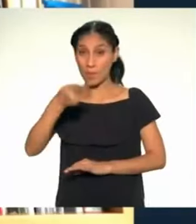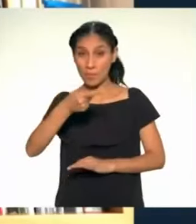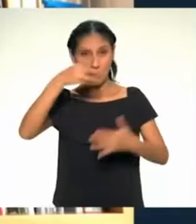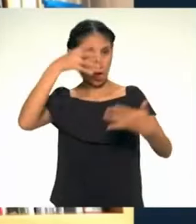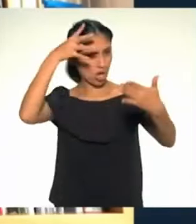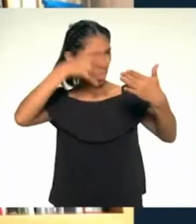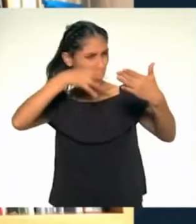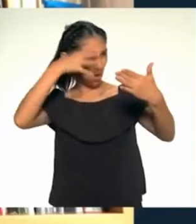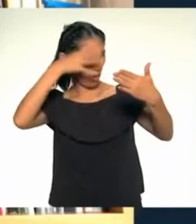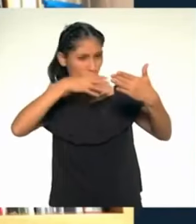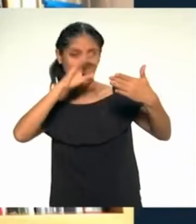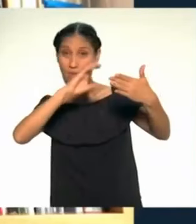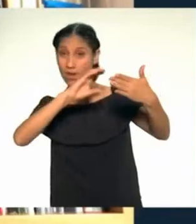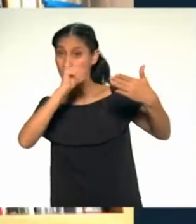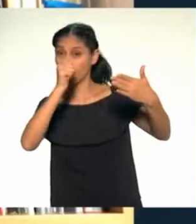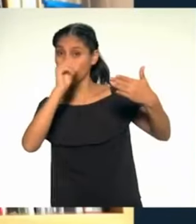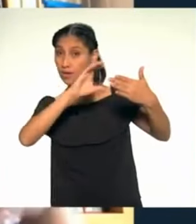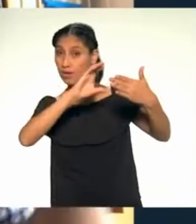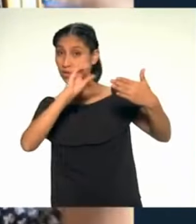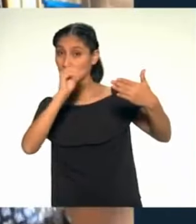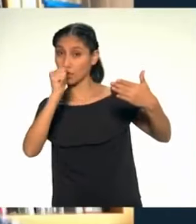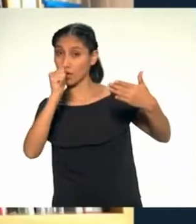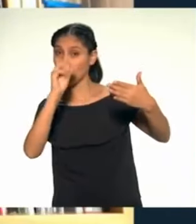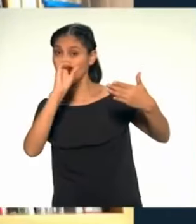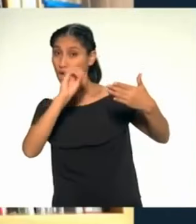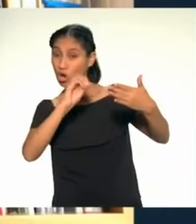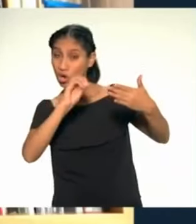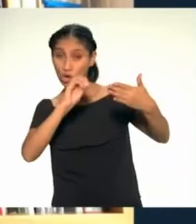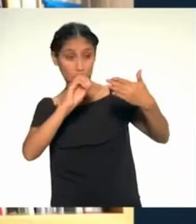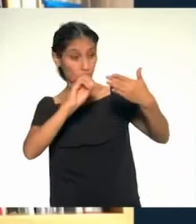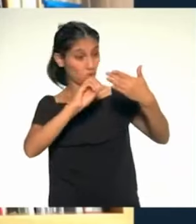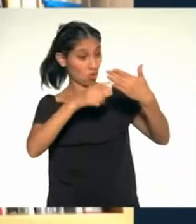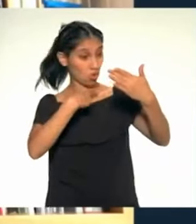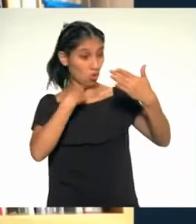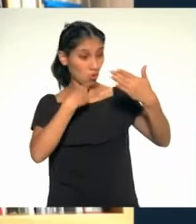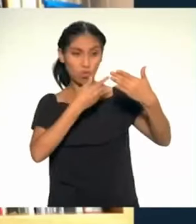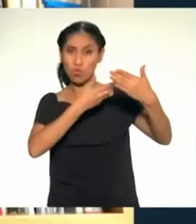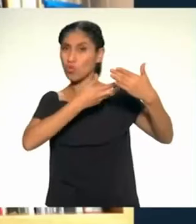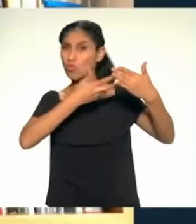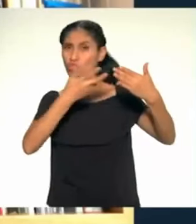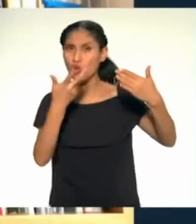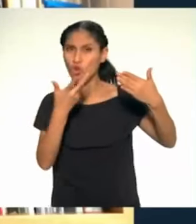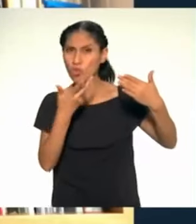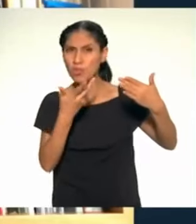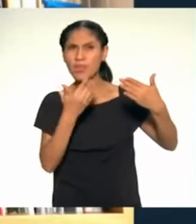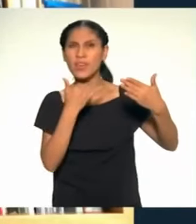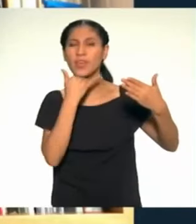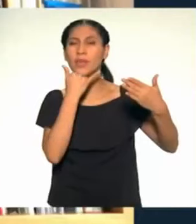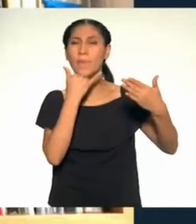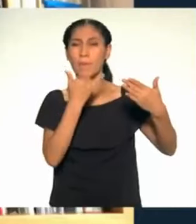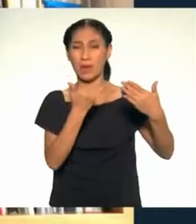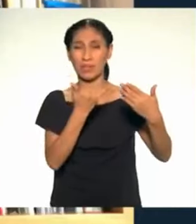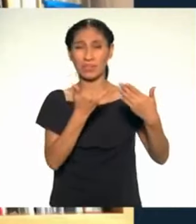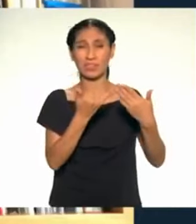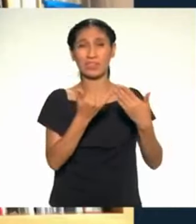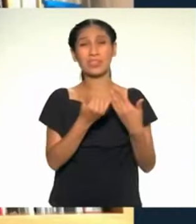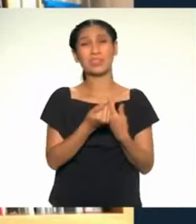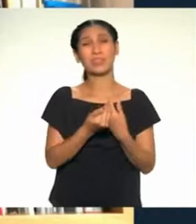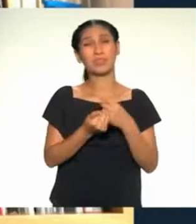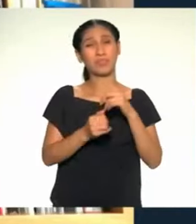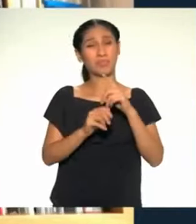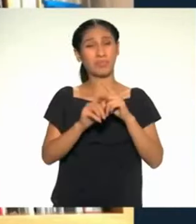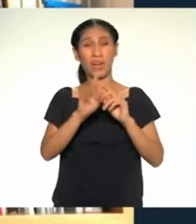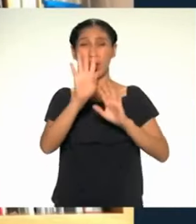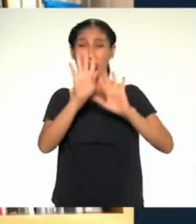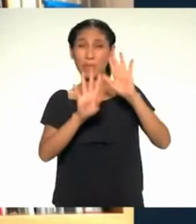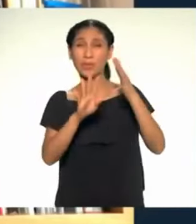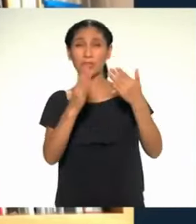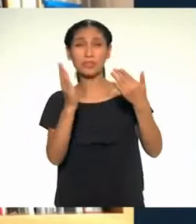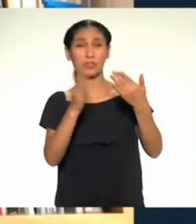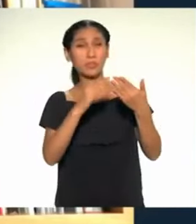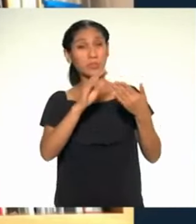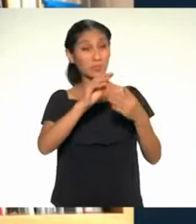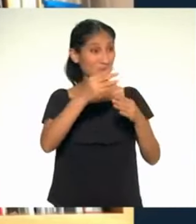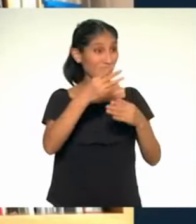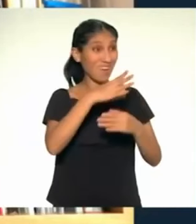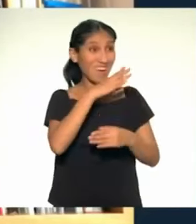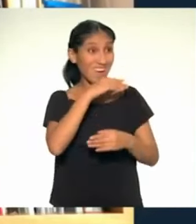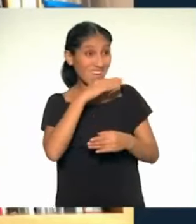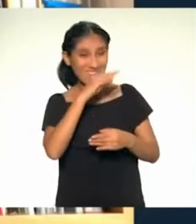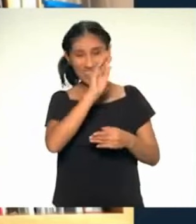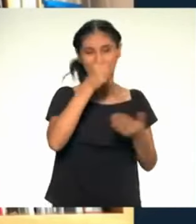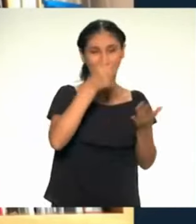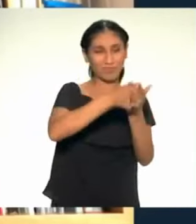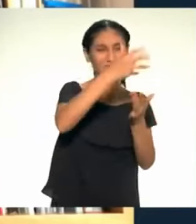para su producción no proviene de un área deforestada. Muchas veces no encontramos esa información en los productos.